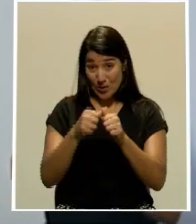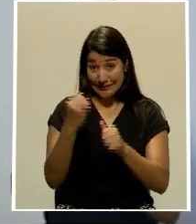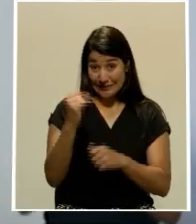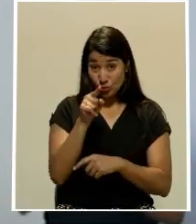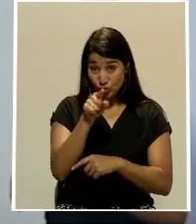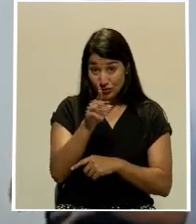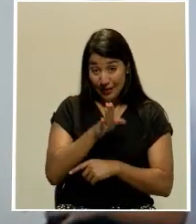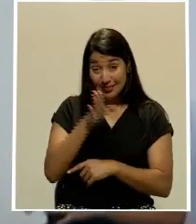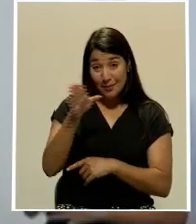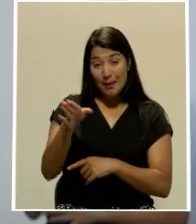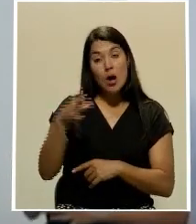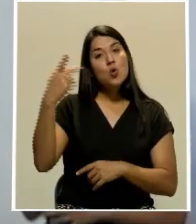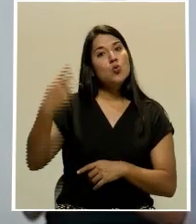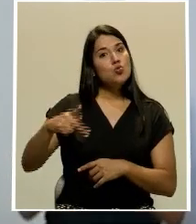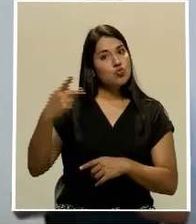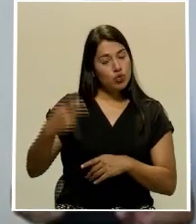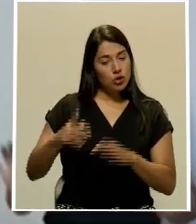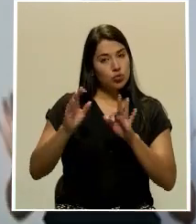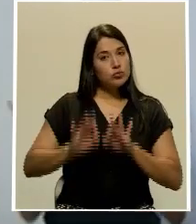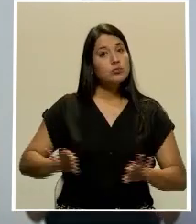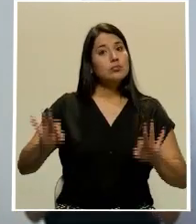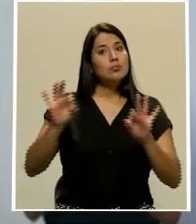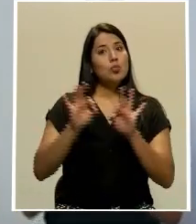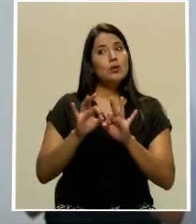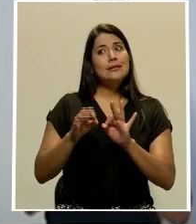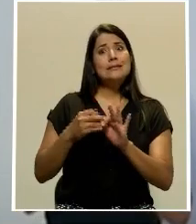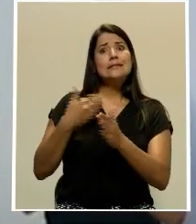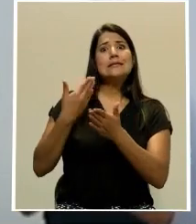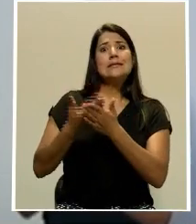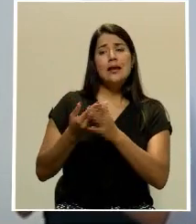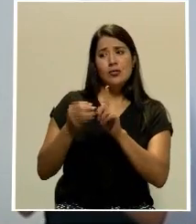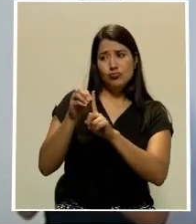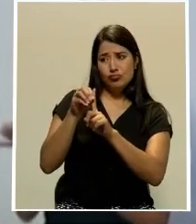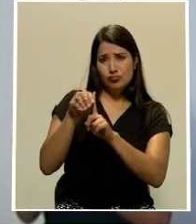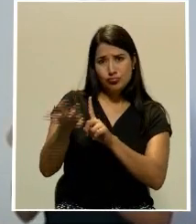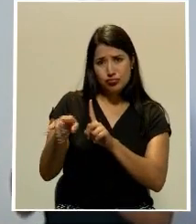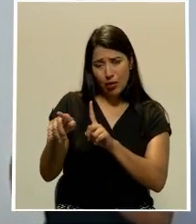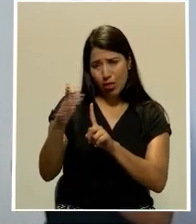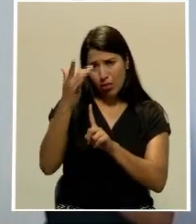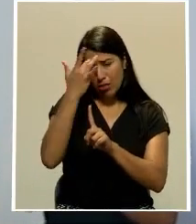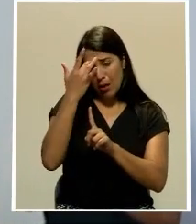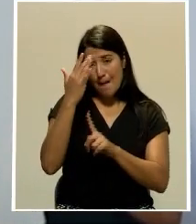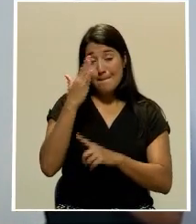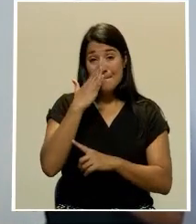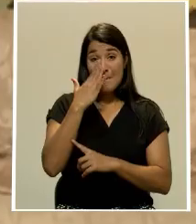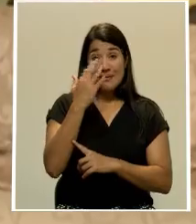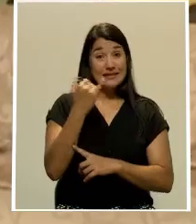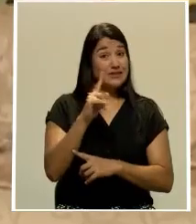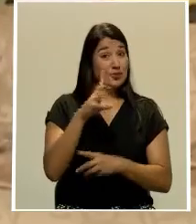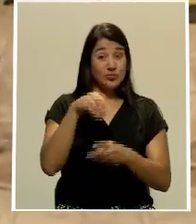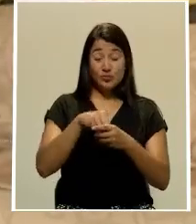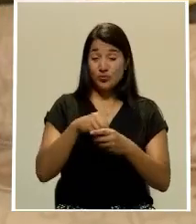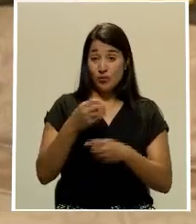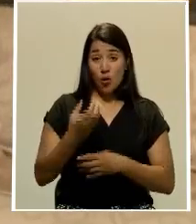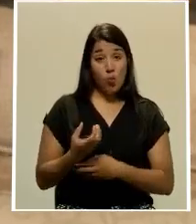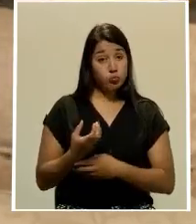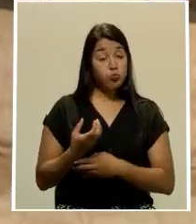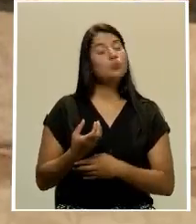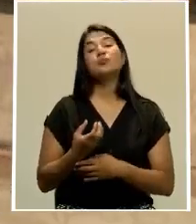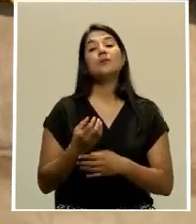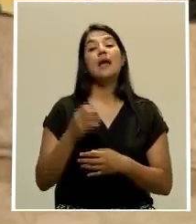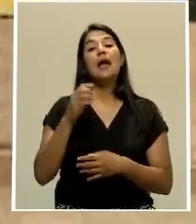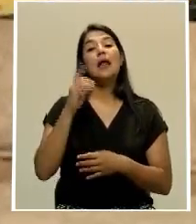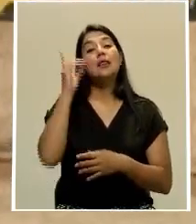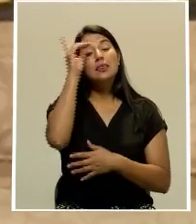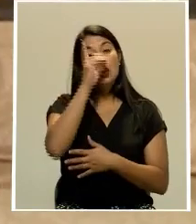importante que se está transmitiendo a las mamás en caso que no formen parte de esa burbuja social. Daniel Salas